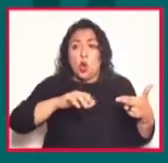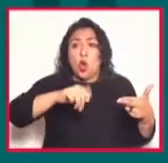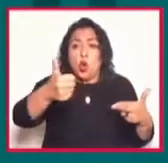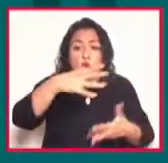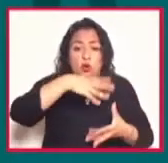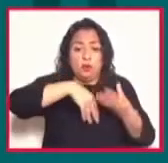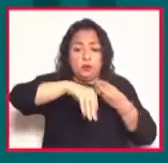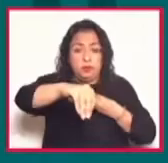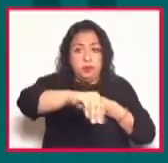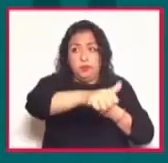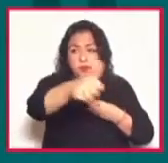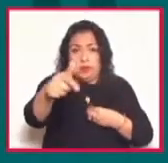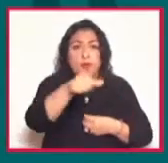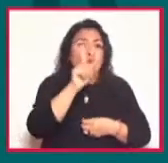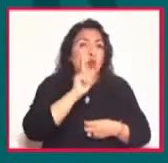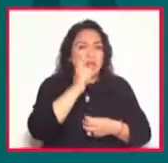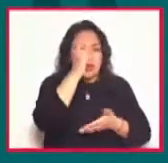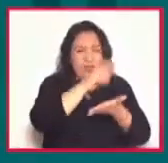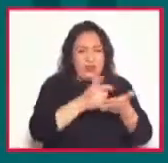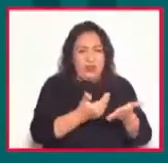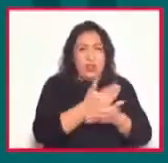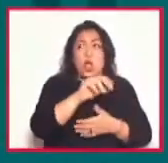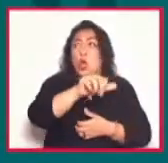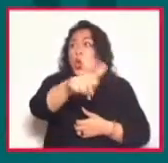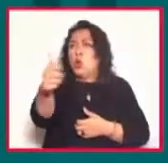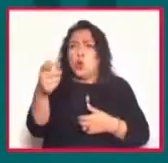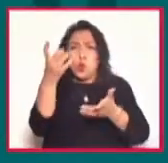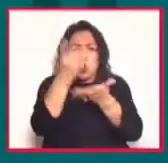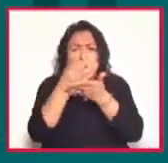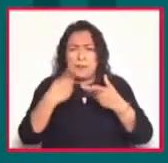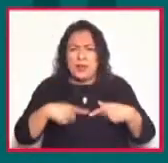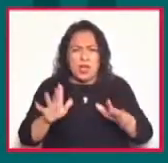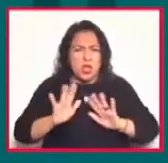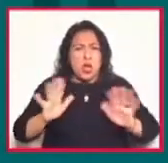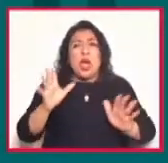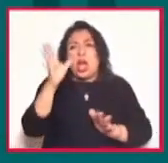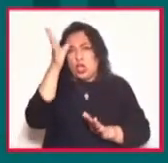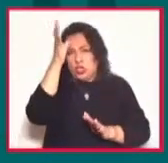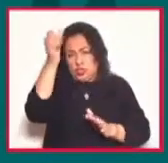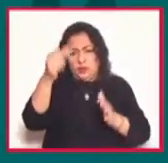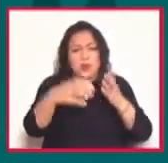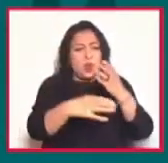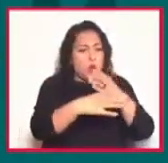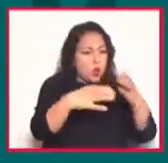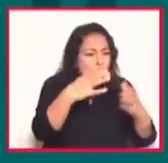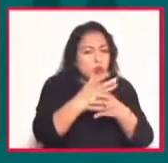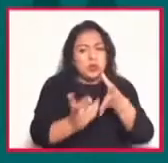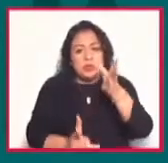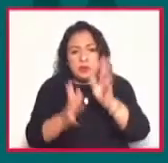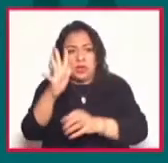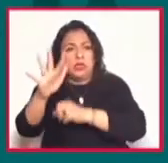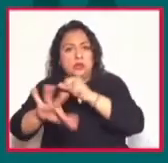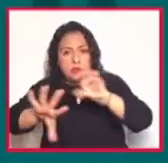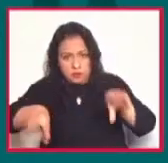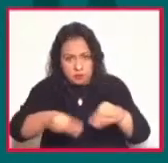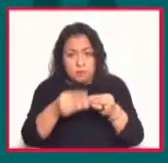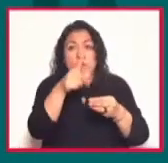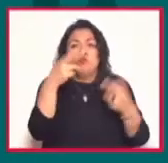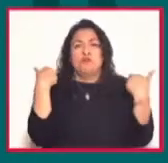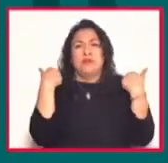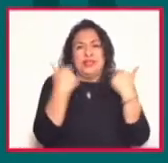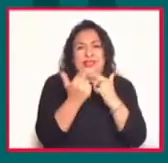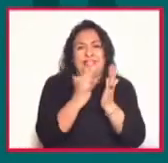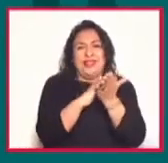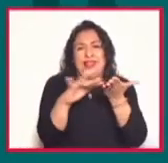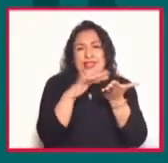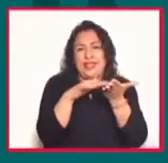la escritora brasileña, los otros no solo eran personas. Ese concepto incluía objetos, plantas y animales. La también profesora de literatura de la